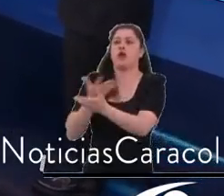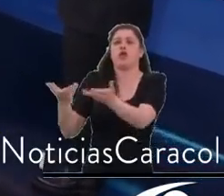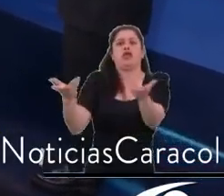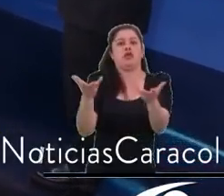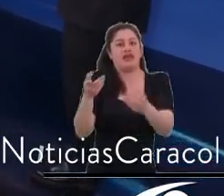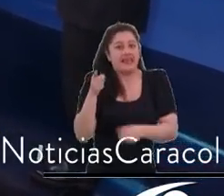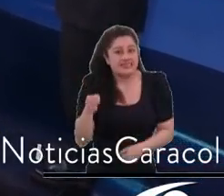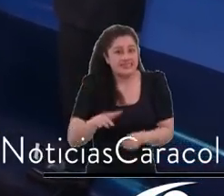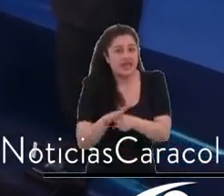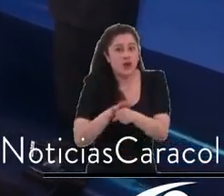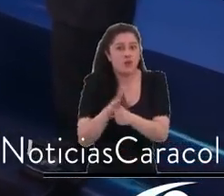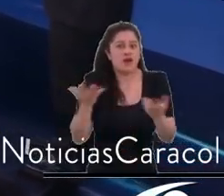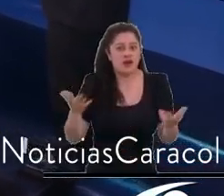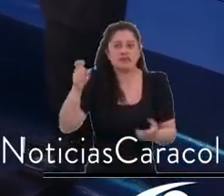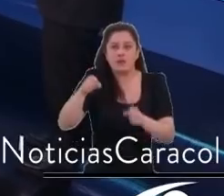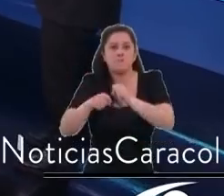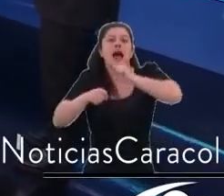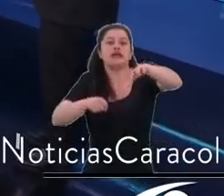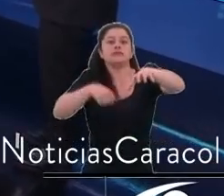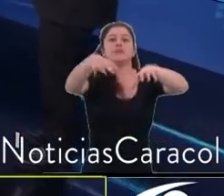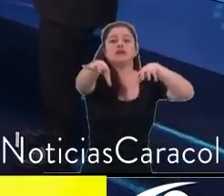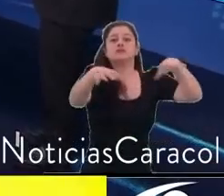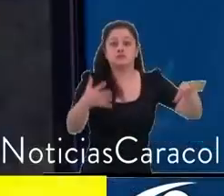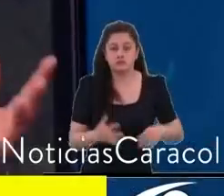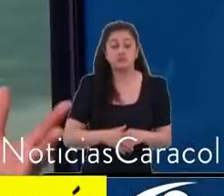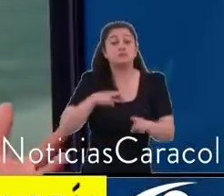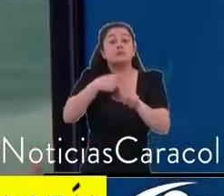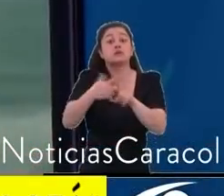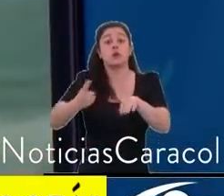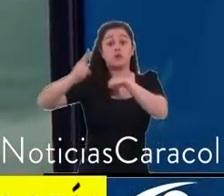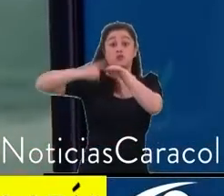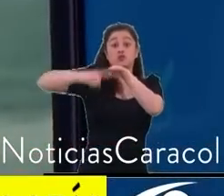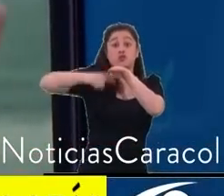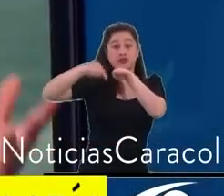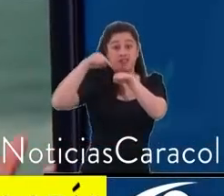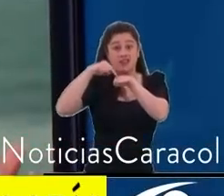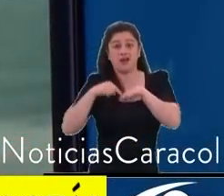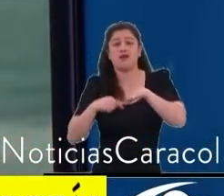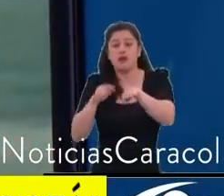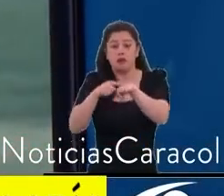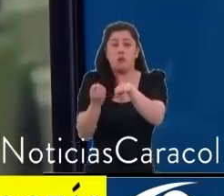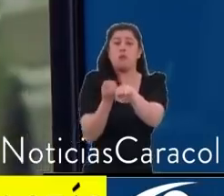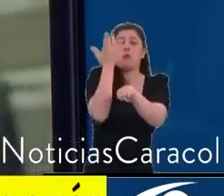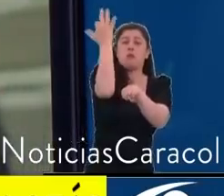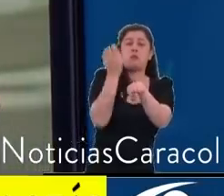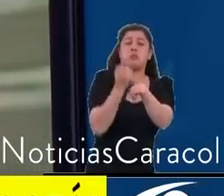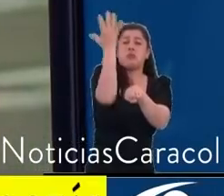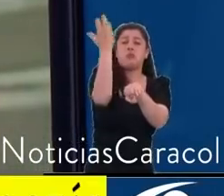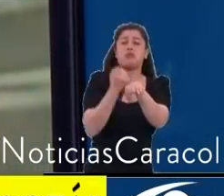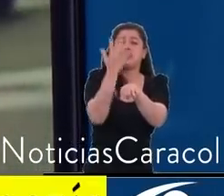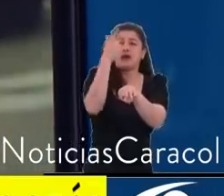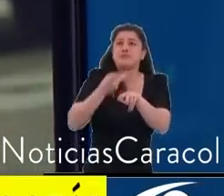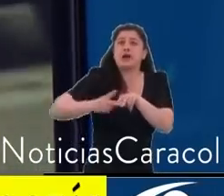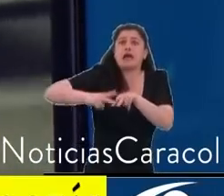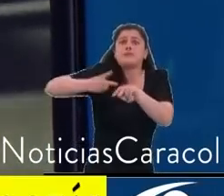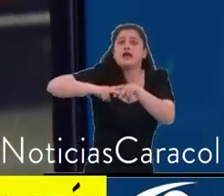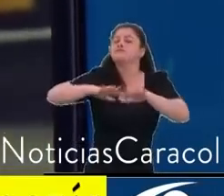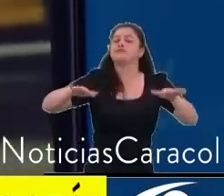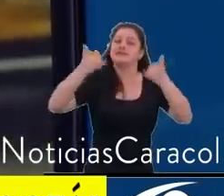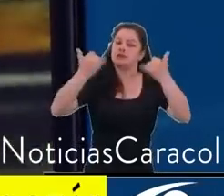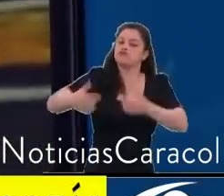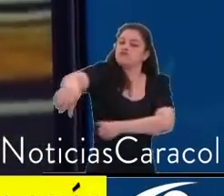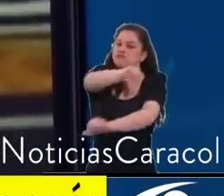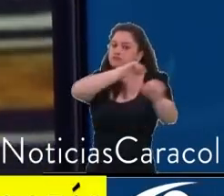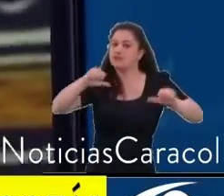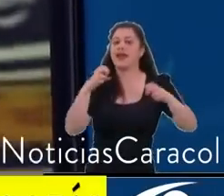una alternativa de transporte público. Lo vamos a hacer. Llevábamos 10 años discutiendo, 10 años de debates, 10 años de estudios. Vamos a